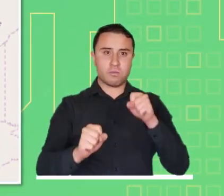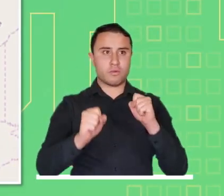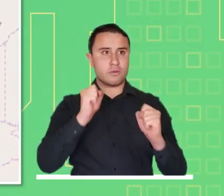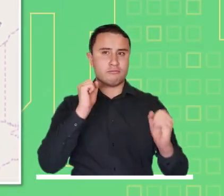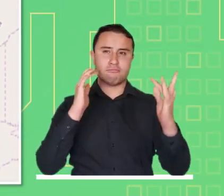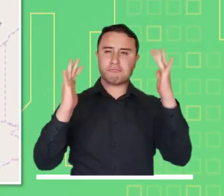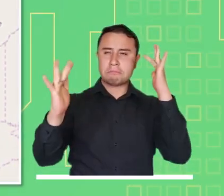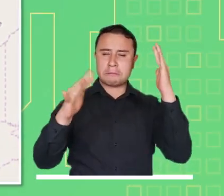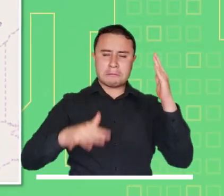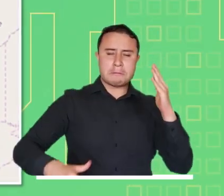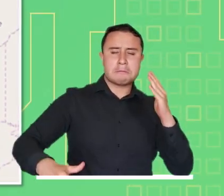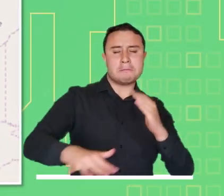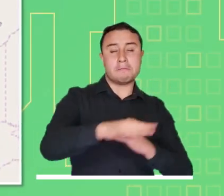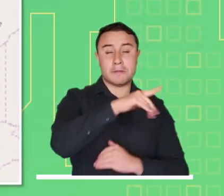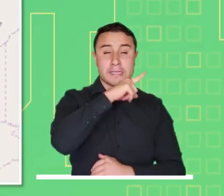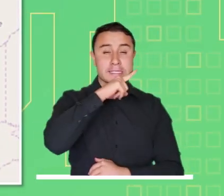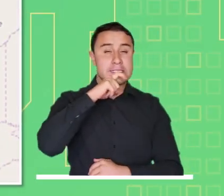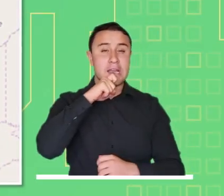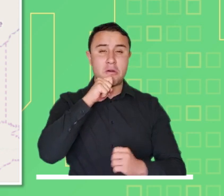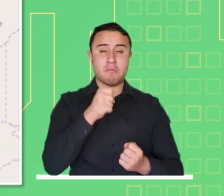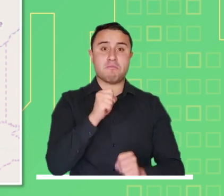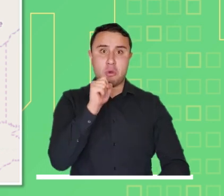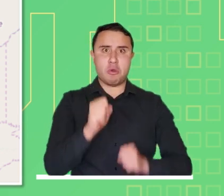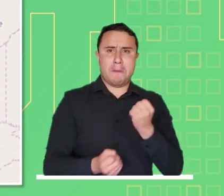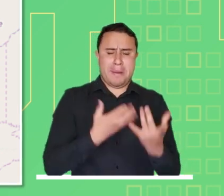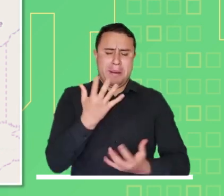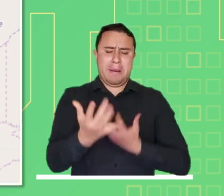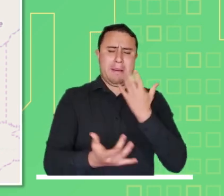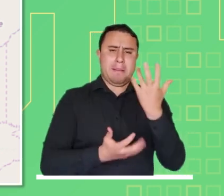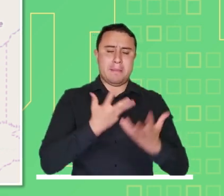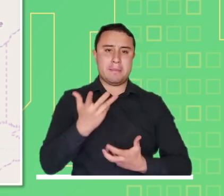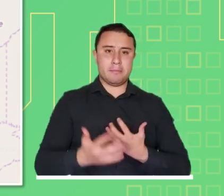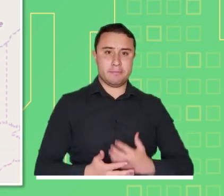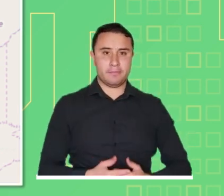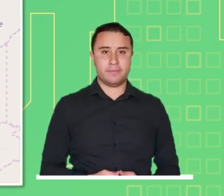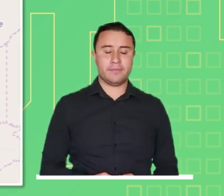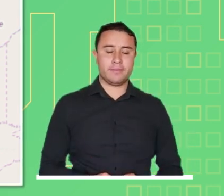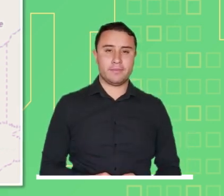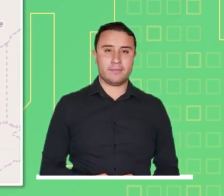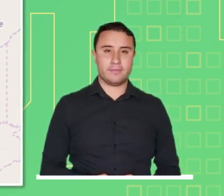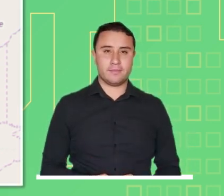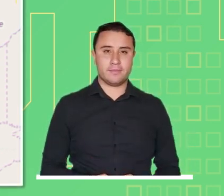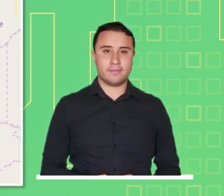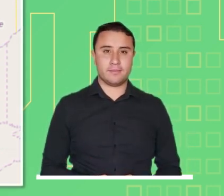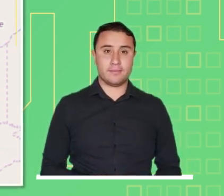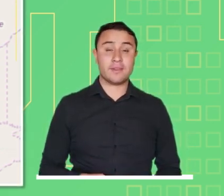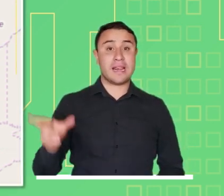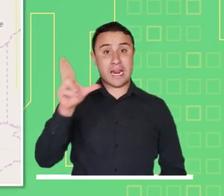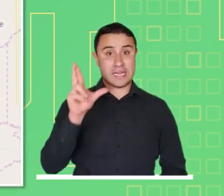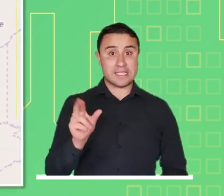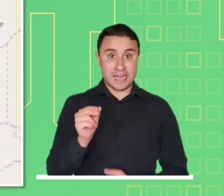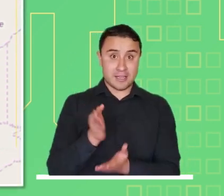En Cundinamarca, también se mantiene la alerta naranja por posibles incendios en sectores de vegetación seca.